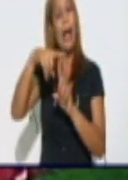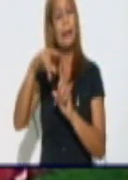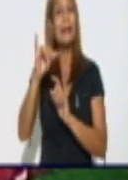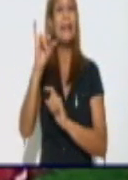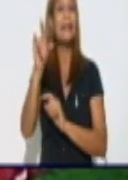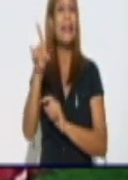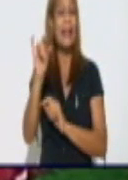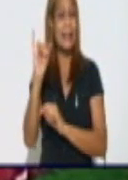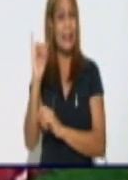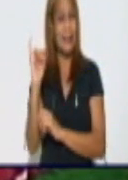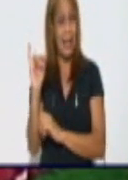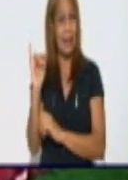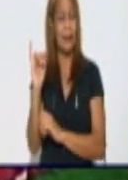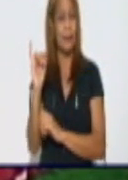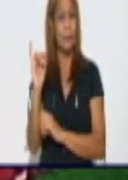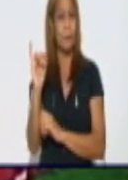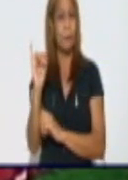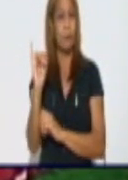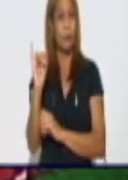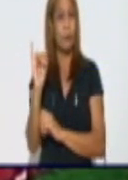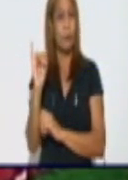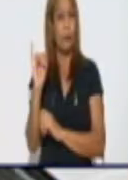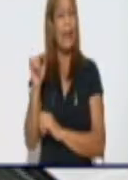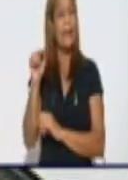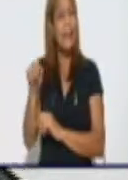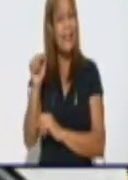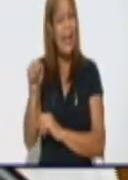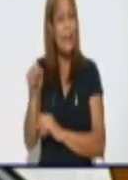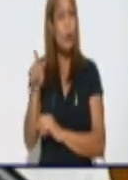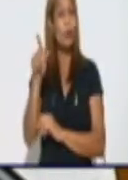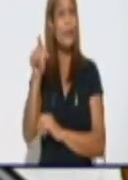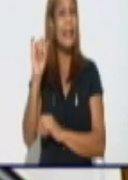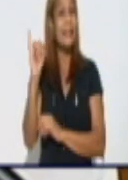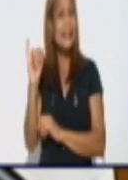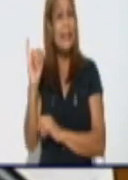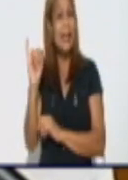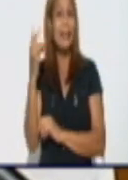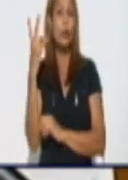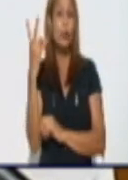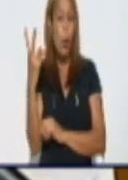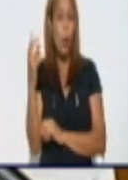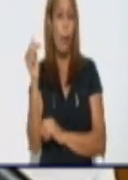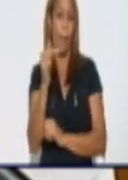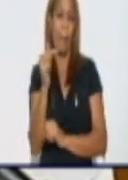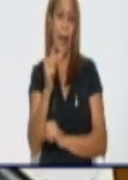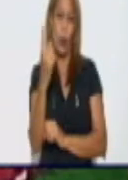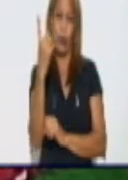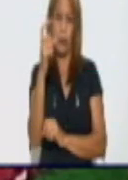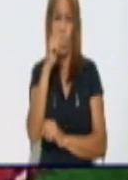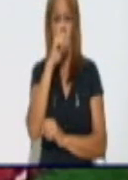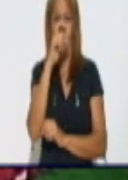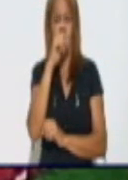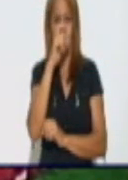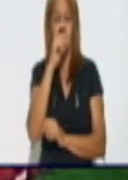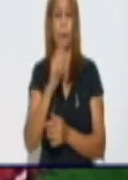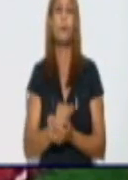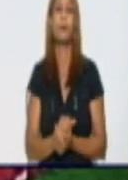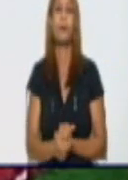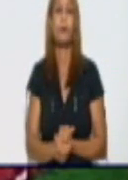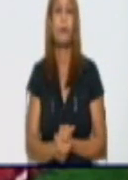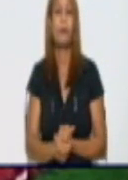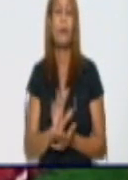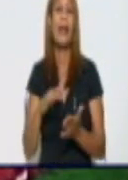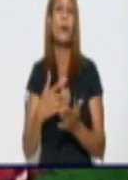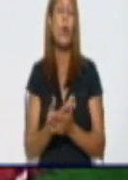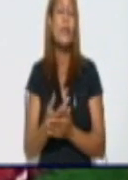de ellos, si mal no recuerdo, tres, dos menores de un año. Ahora, Rosmel, el